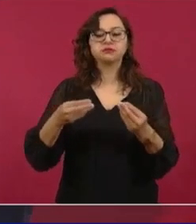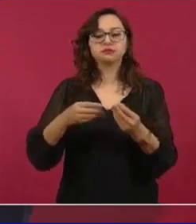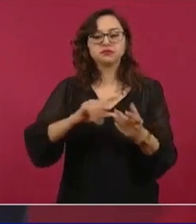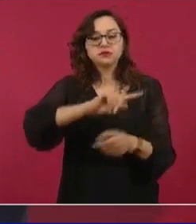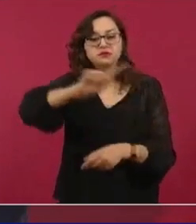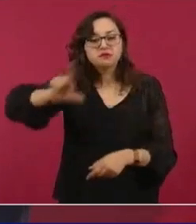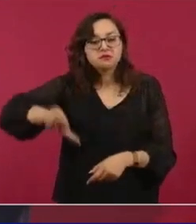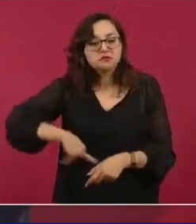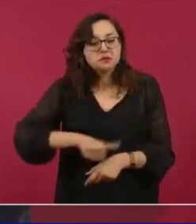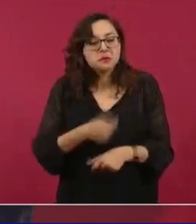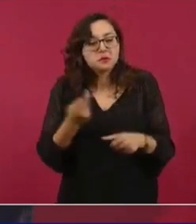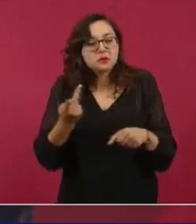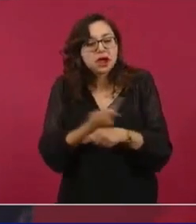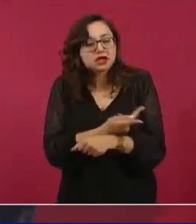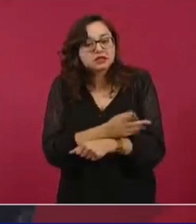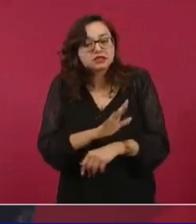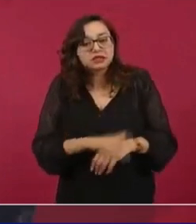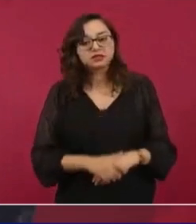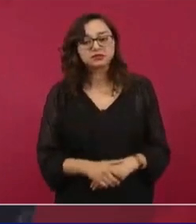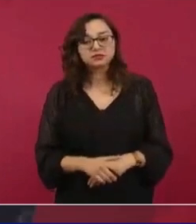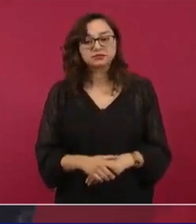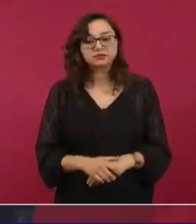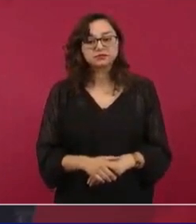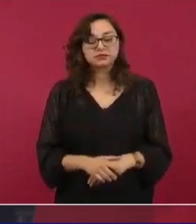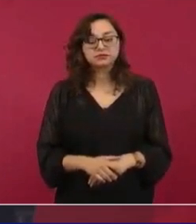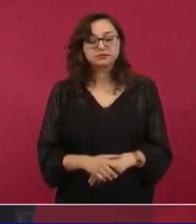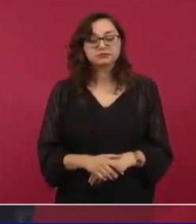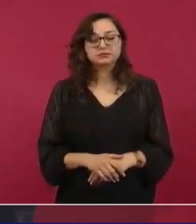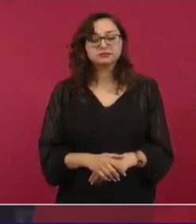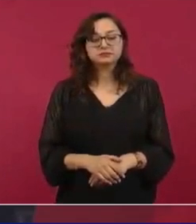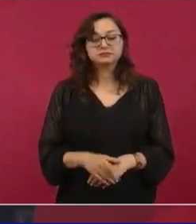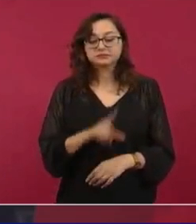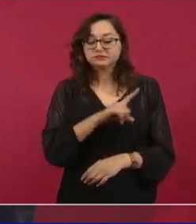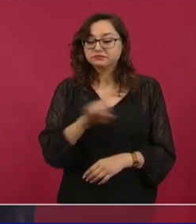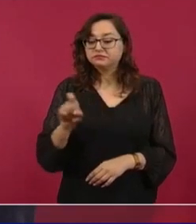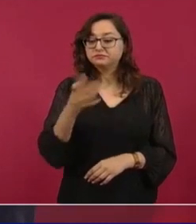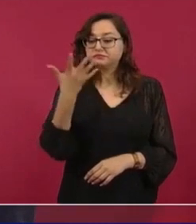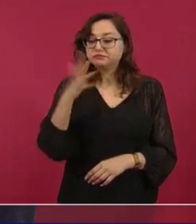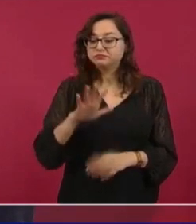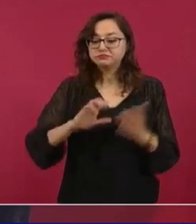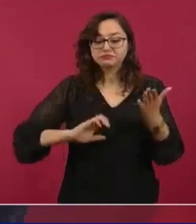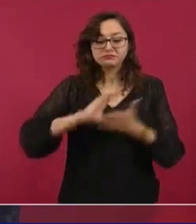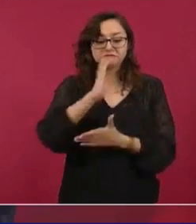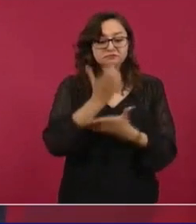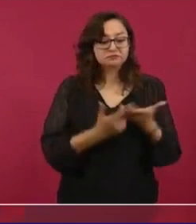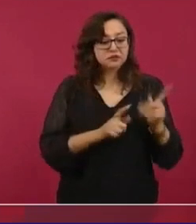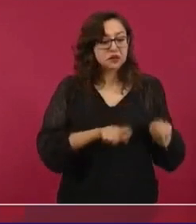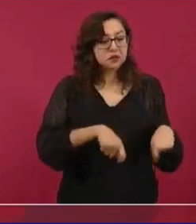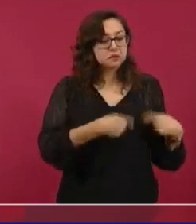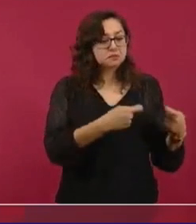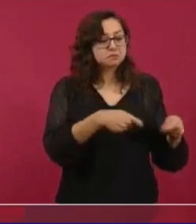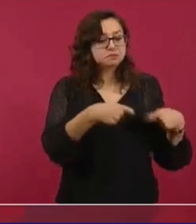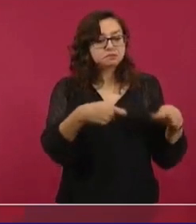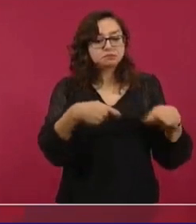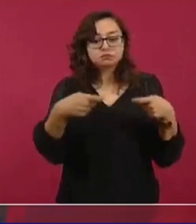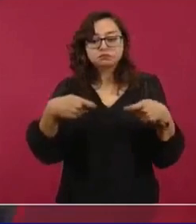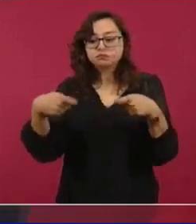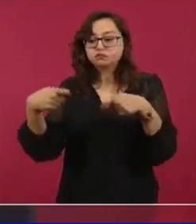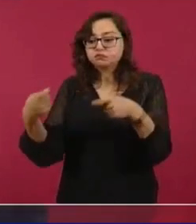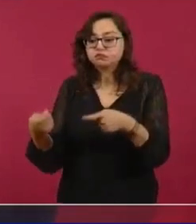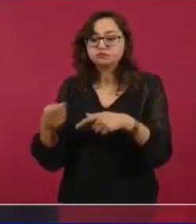110 contratos y no se dieron más